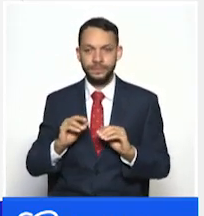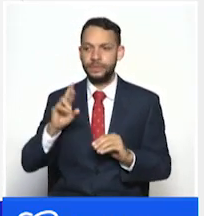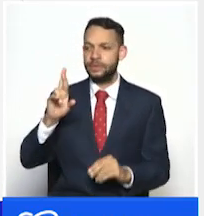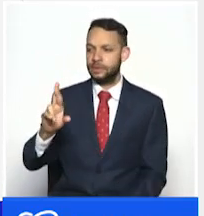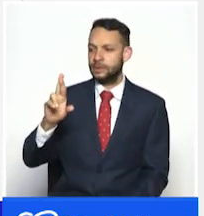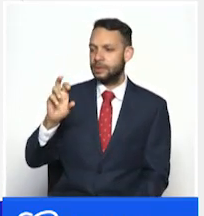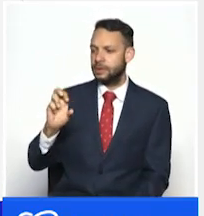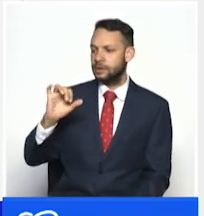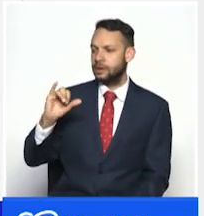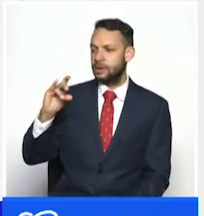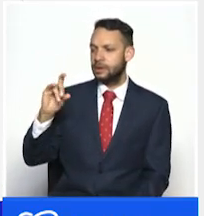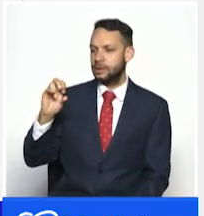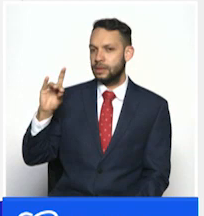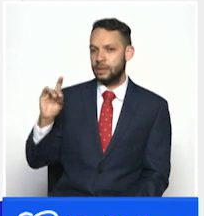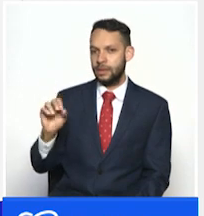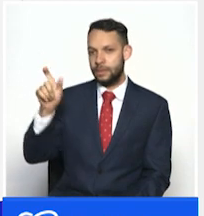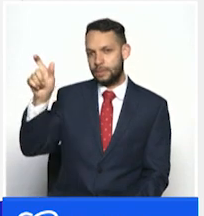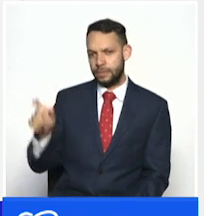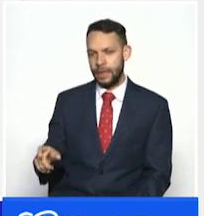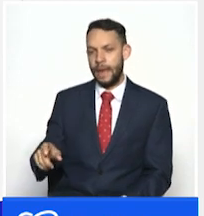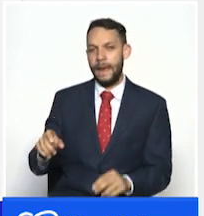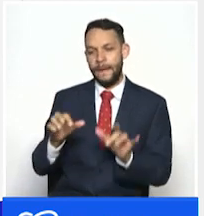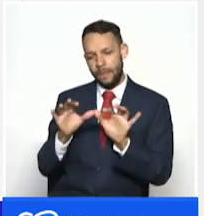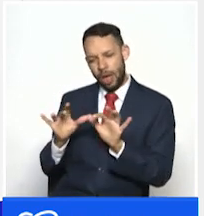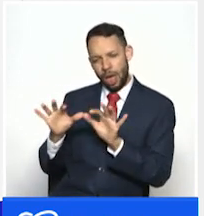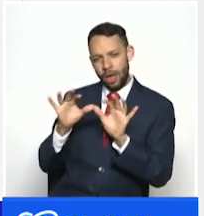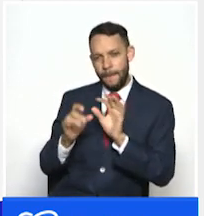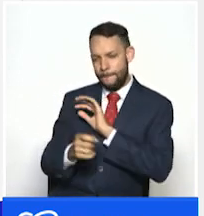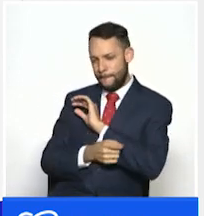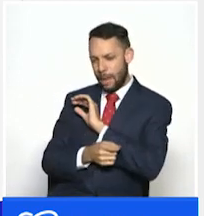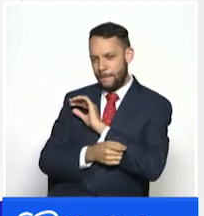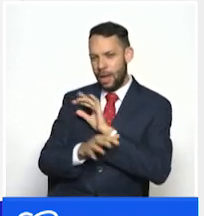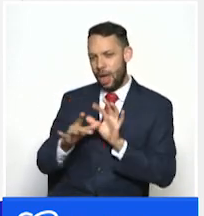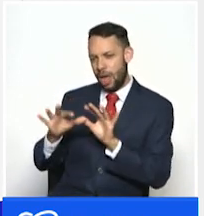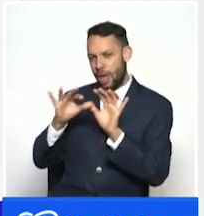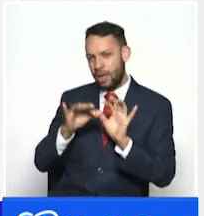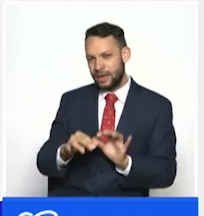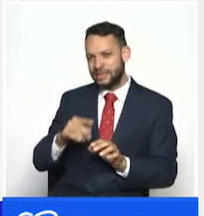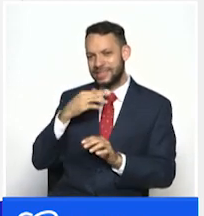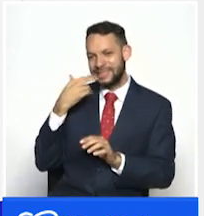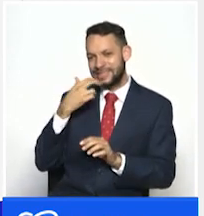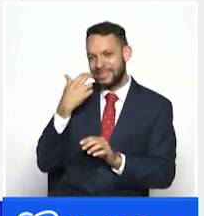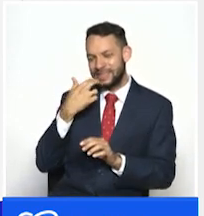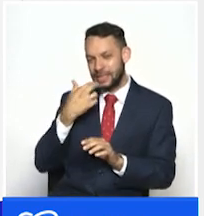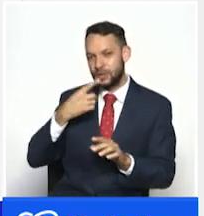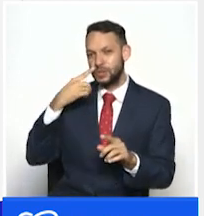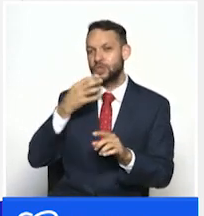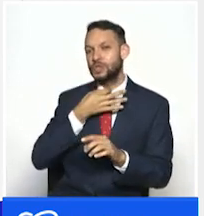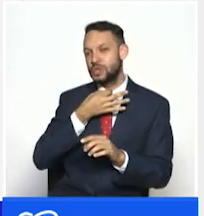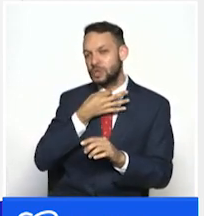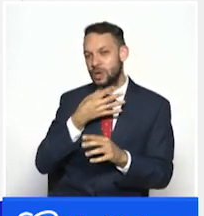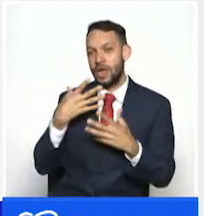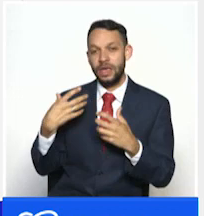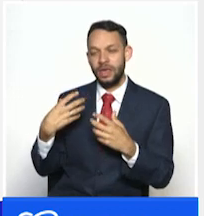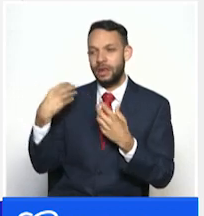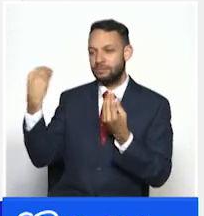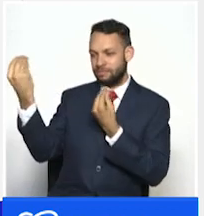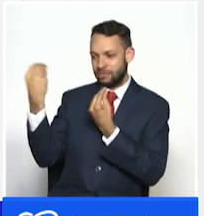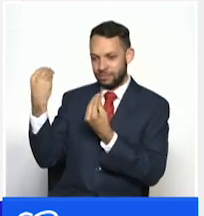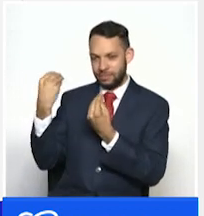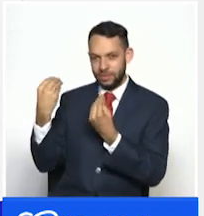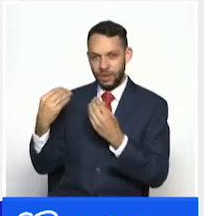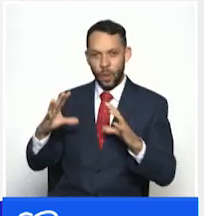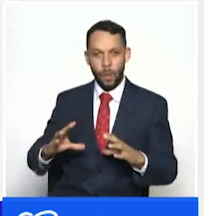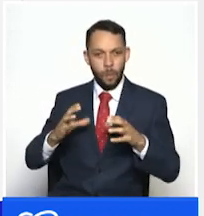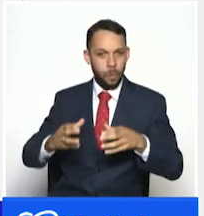Rueda le parece un hombre pícaro que tiene una sonrisa pervertida y que además pues que ella quiere que le enseñe a coger las